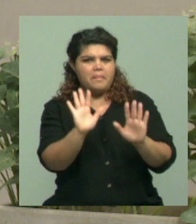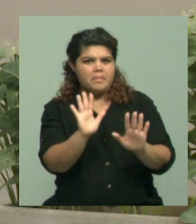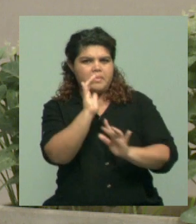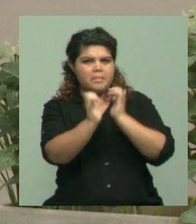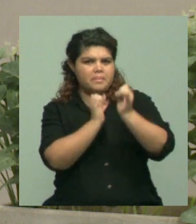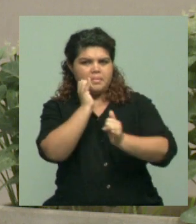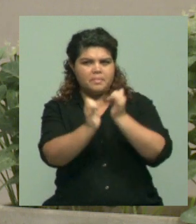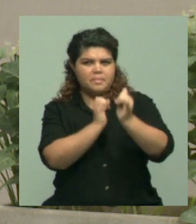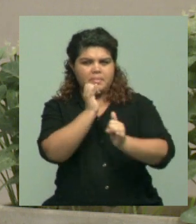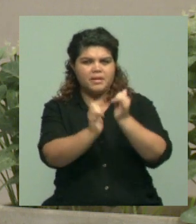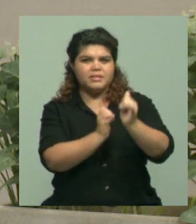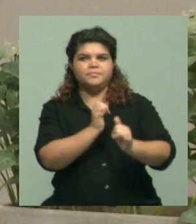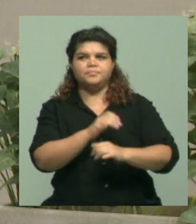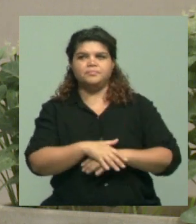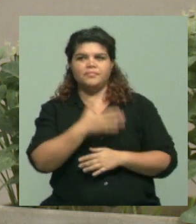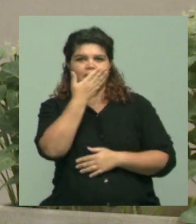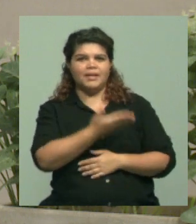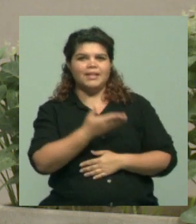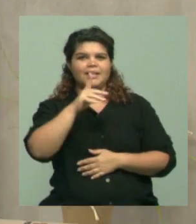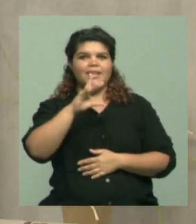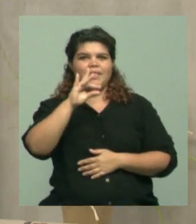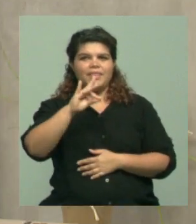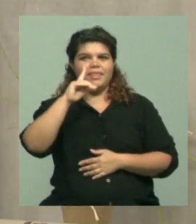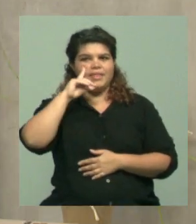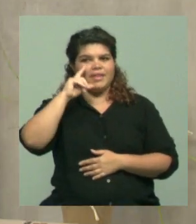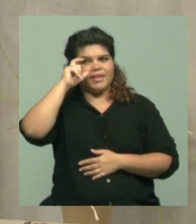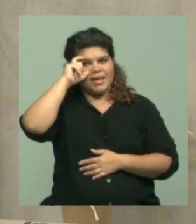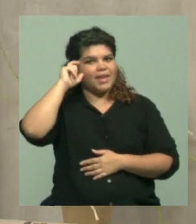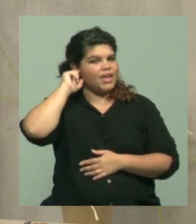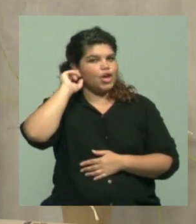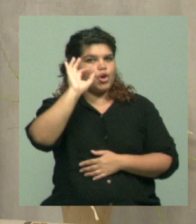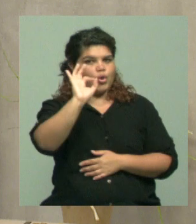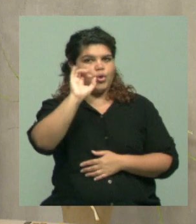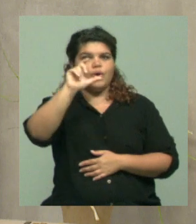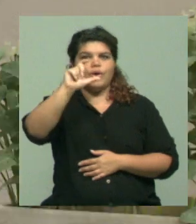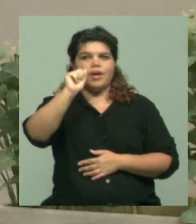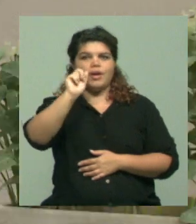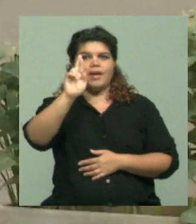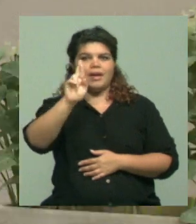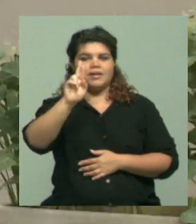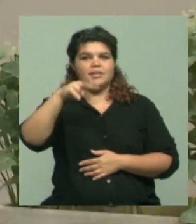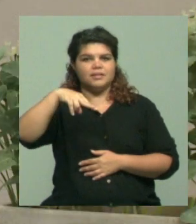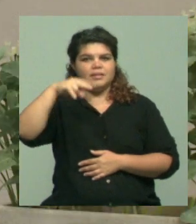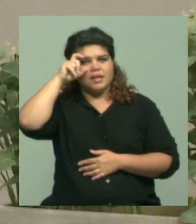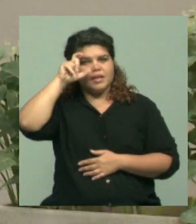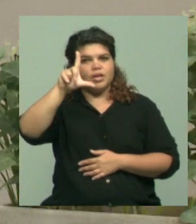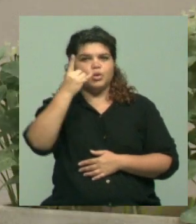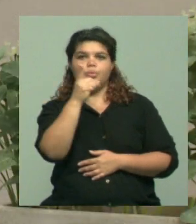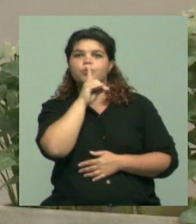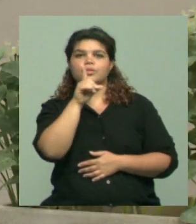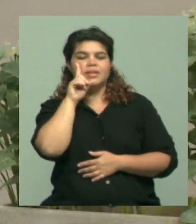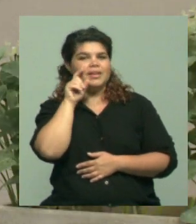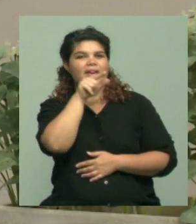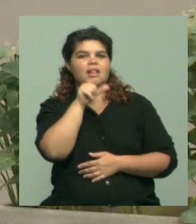hablando con Diego Carneluti. No sé si está bien dicho. pronunciado, sí, Diego Carneluti. Diego Carneluti, doctor en Ciencias